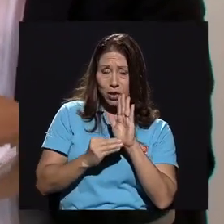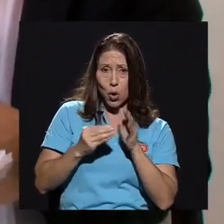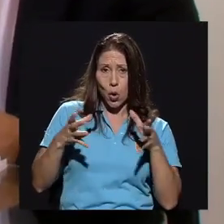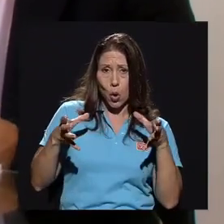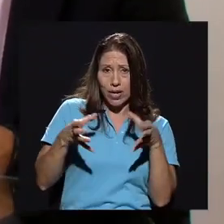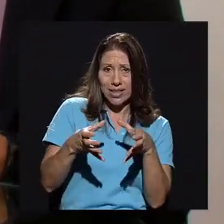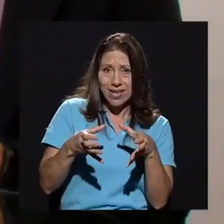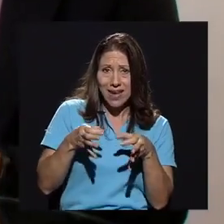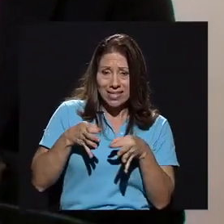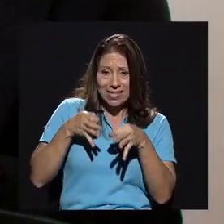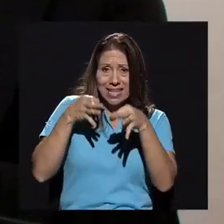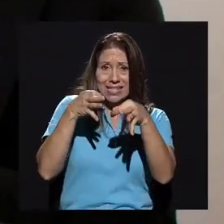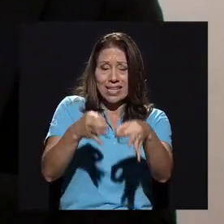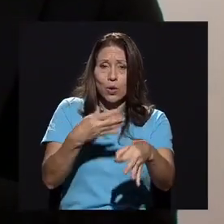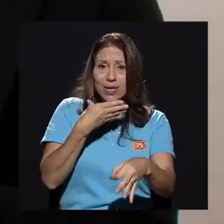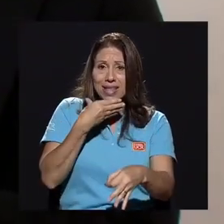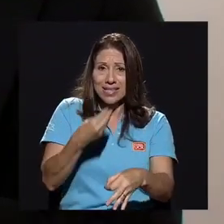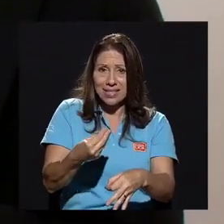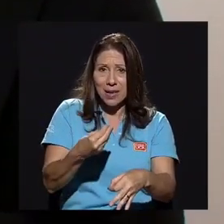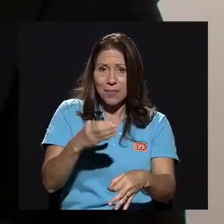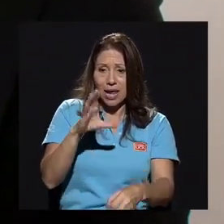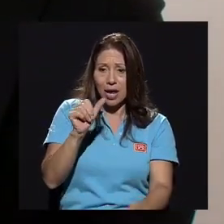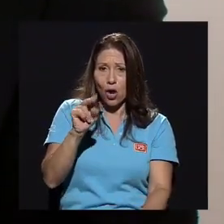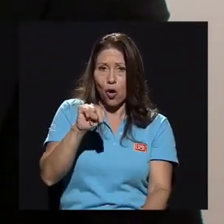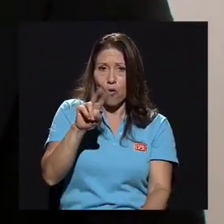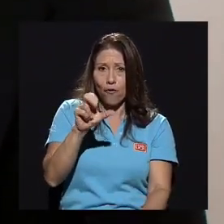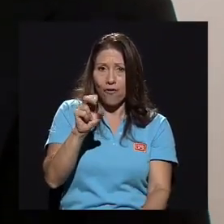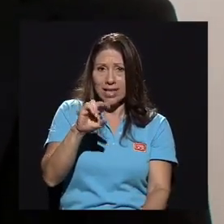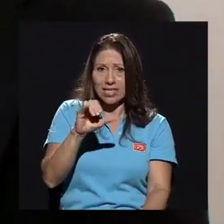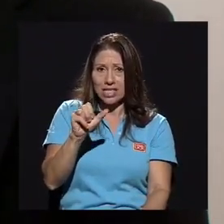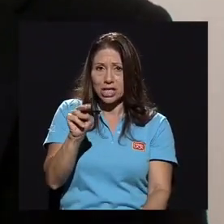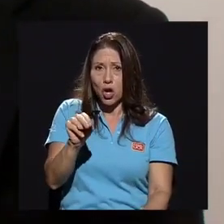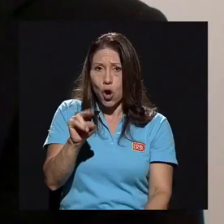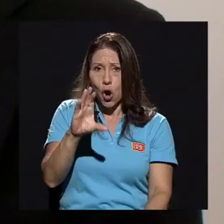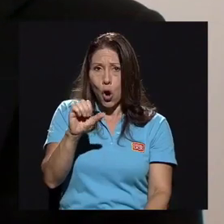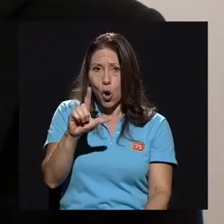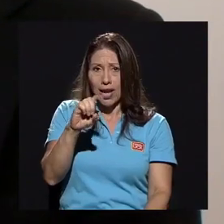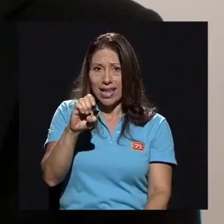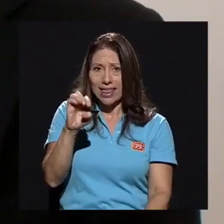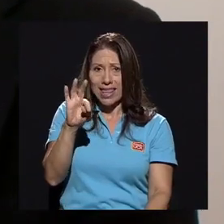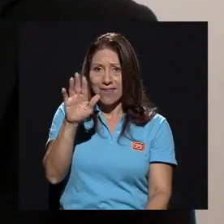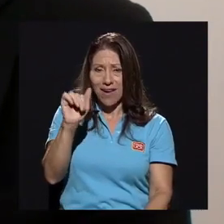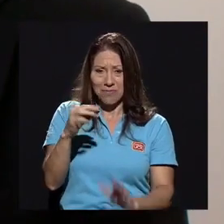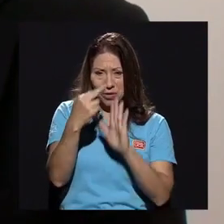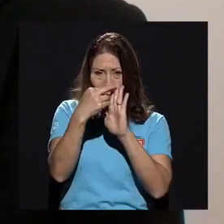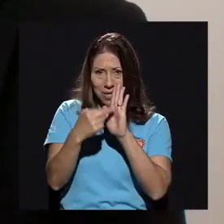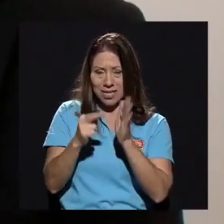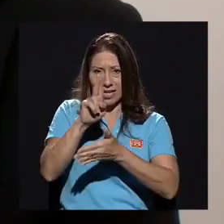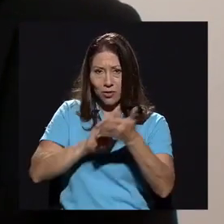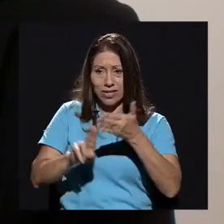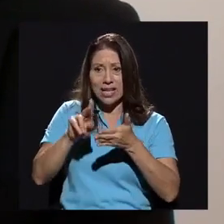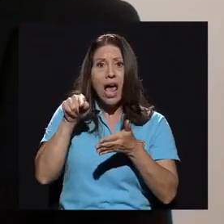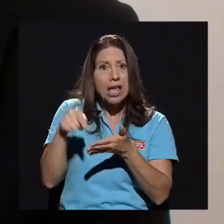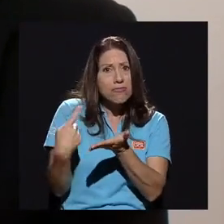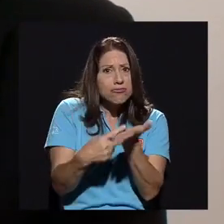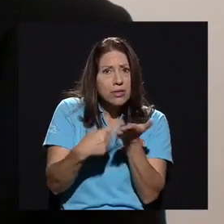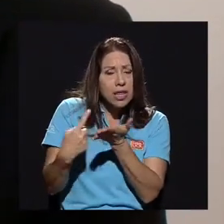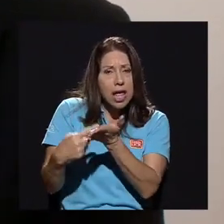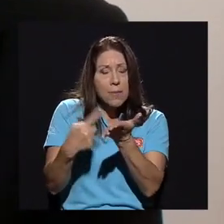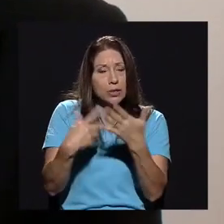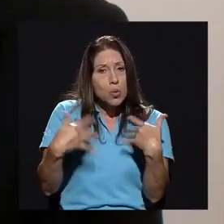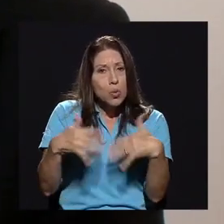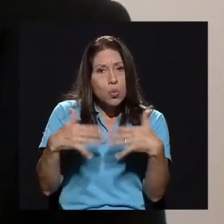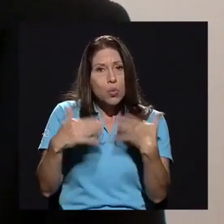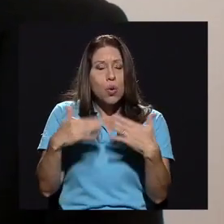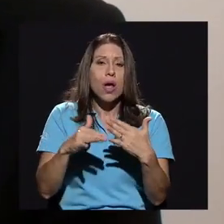de diciembre próximo y en esta se están negociando temas bastante álgidos en la comunidad universitaria